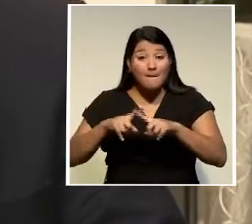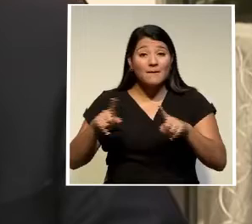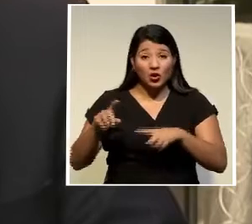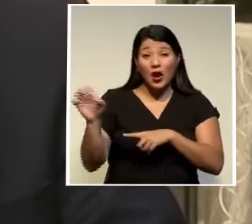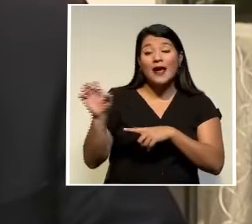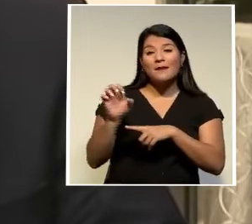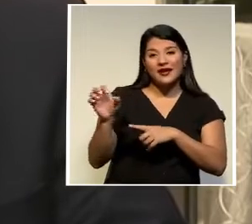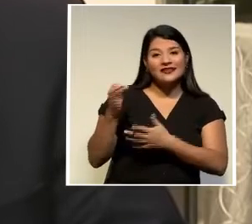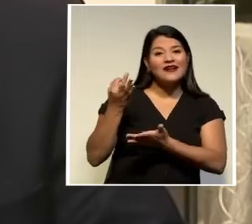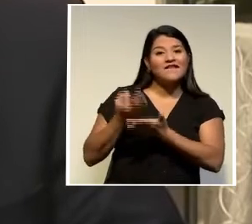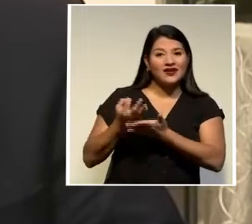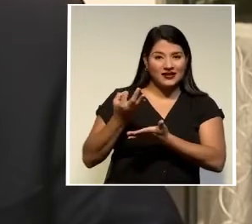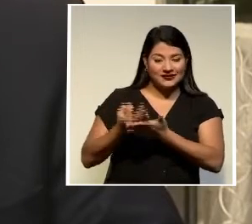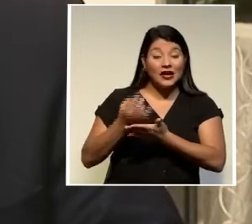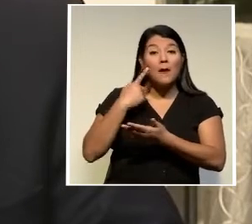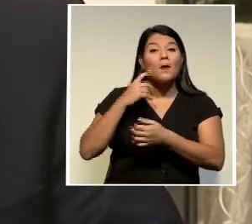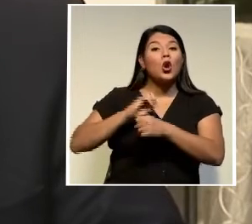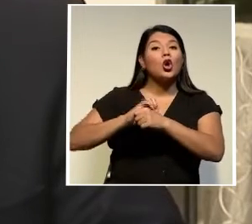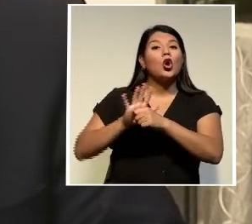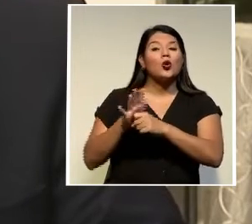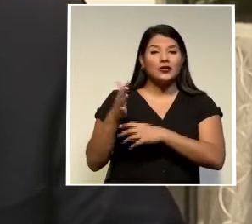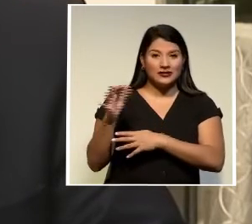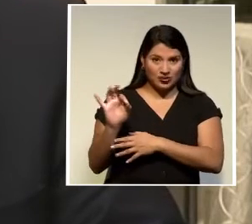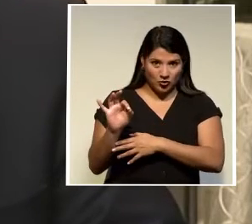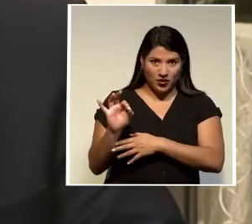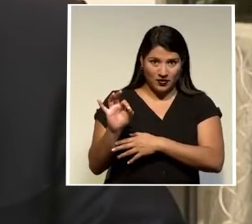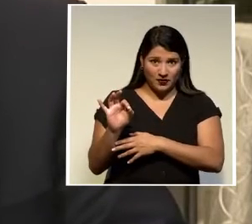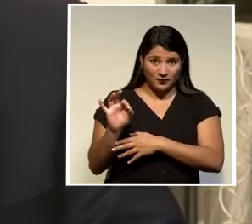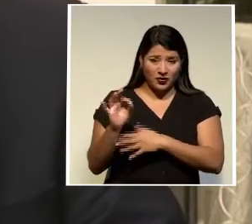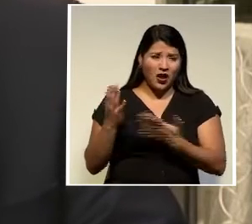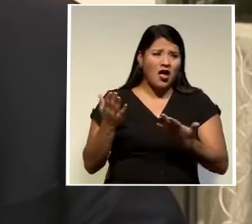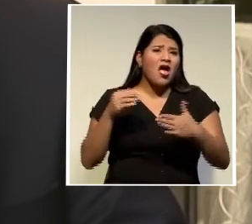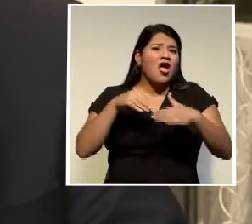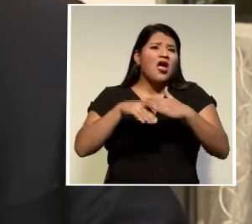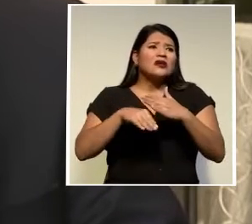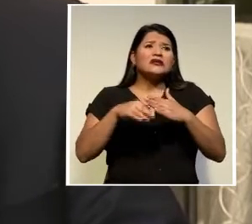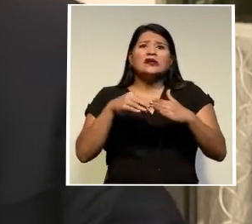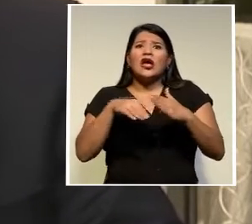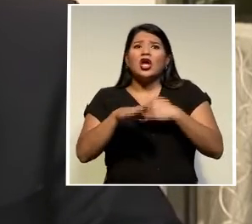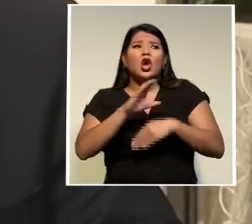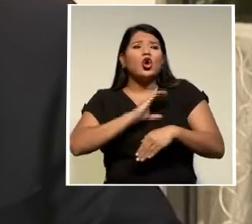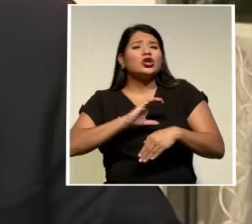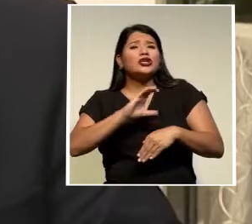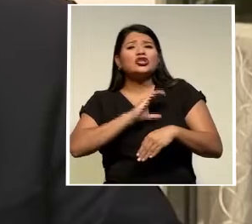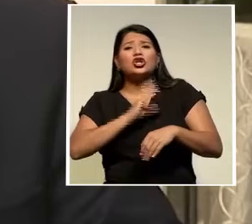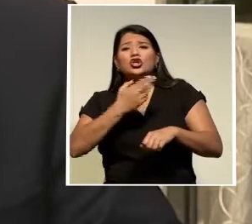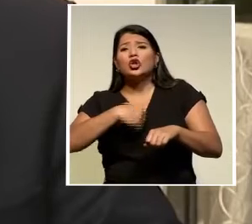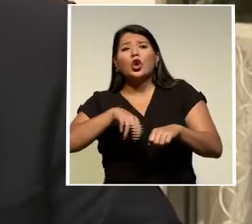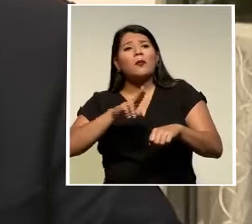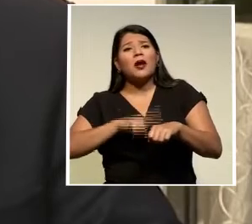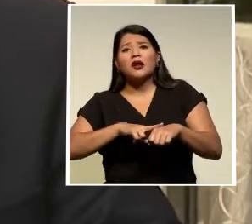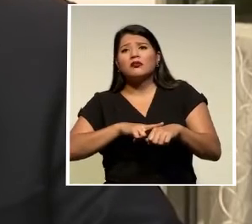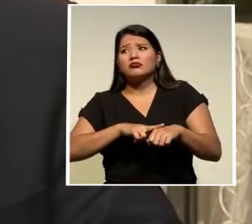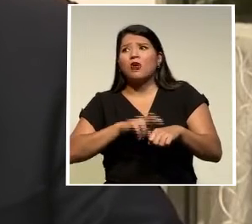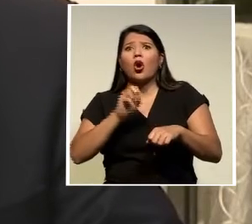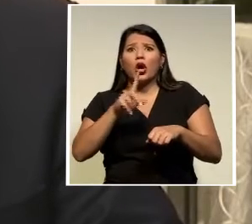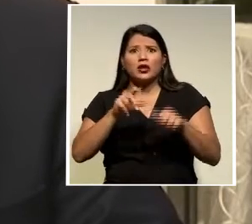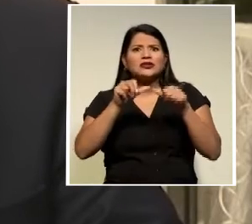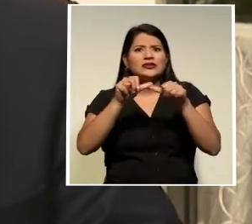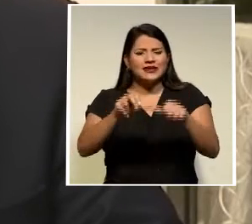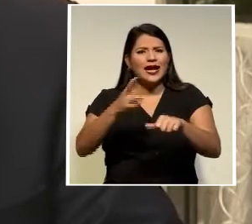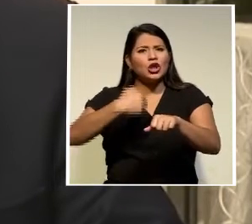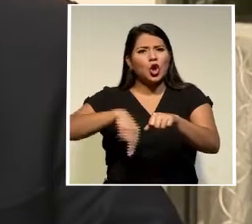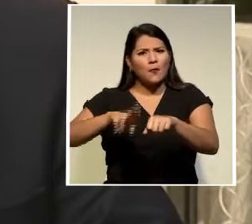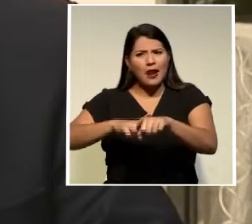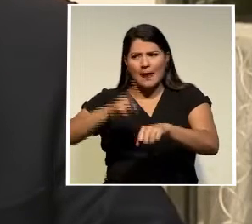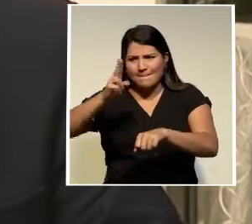en condiciones normales todo podría seguir igual pero estas no son condiciones normales hay